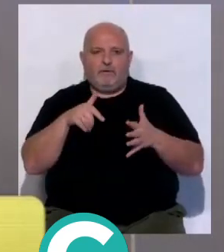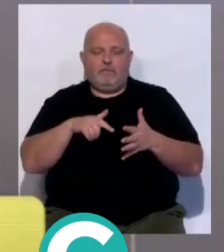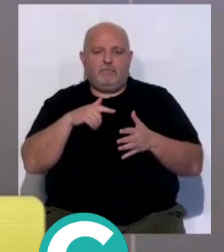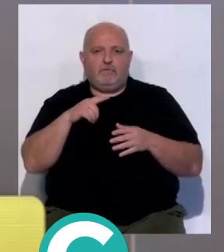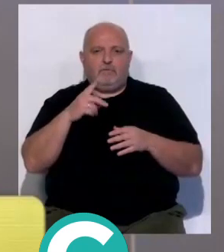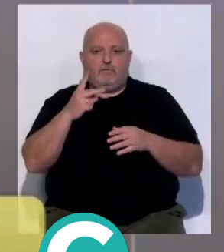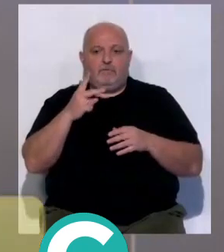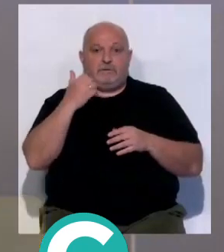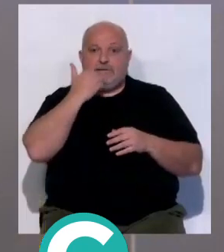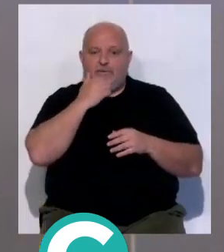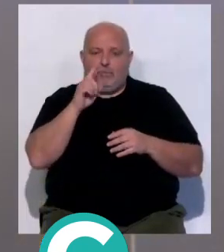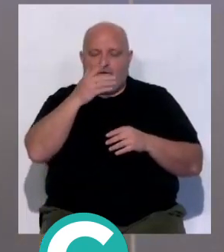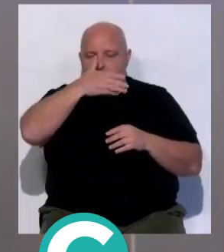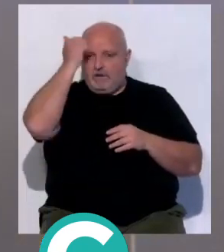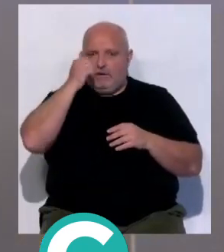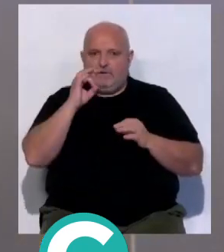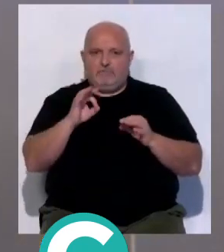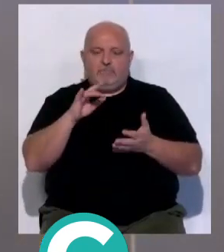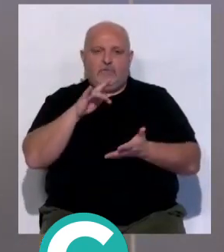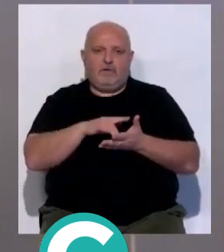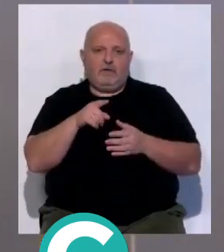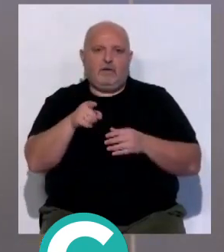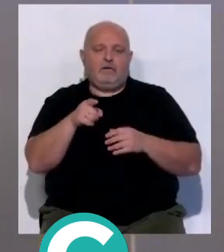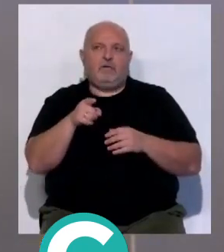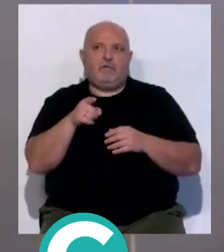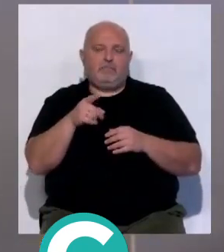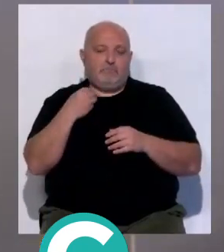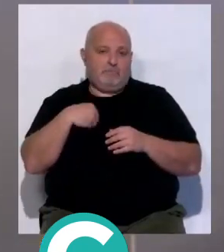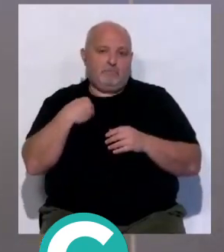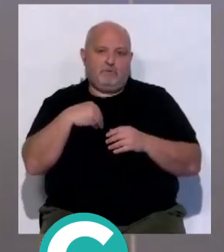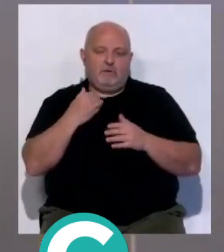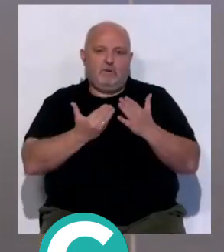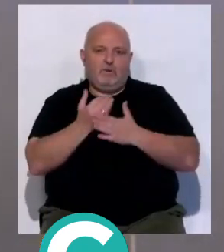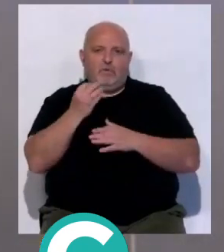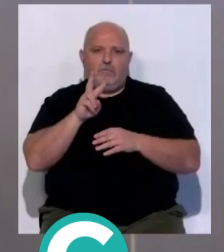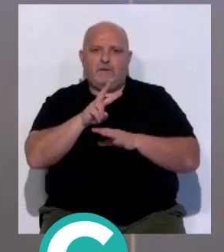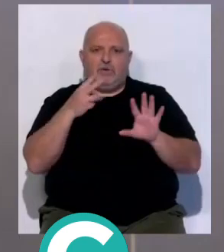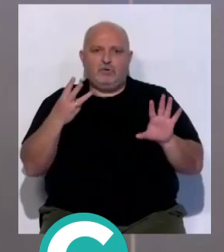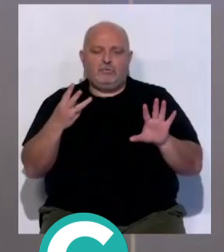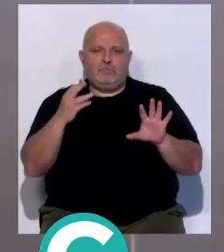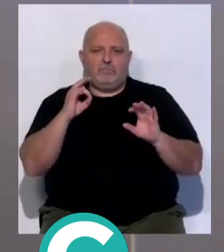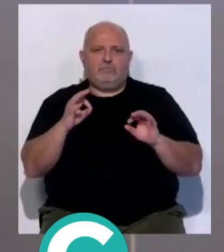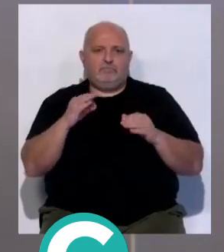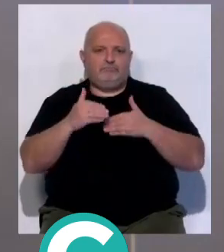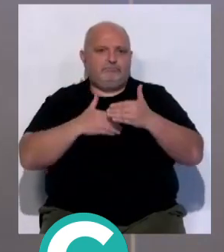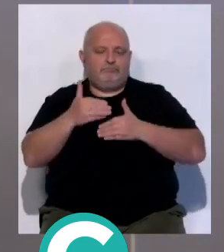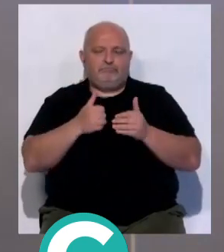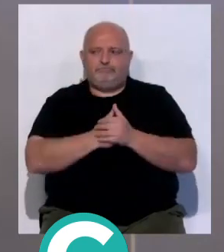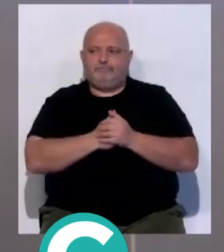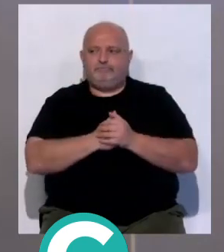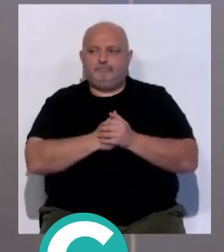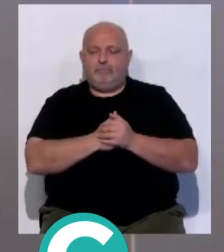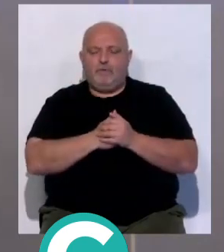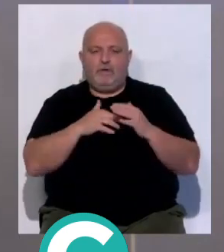pasado mañana primer día de abril y ahí ya tenemos este jornada número 28 en pleno funcionamiento y